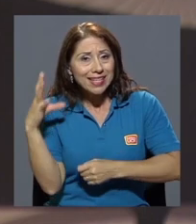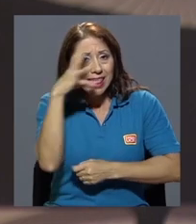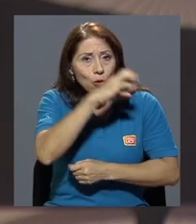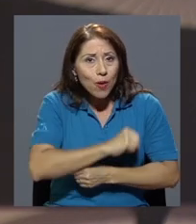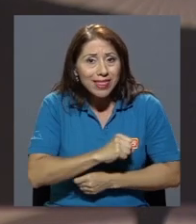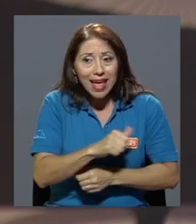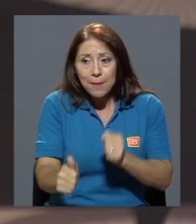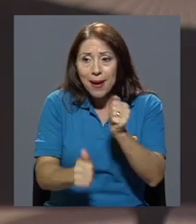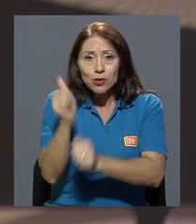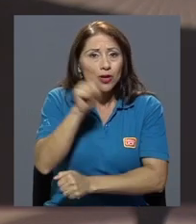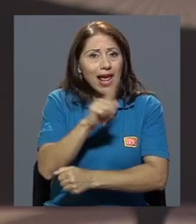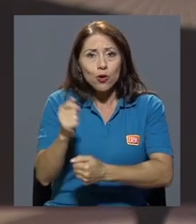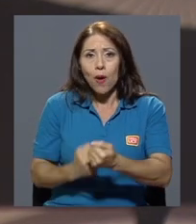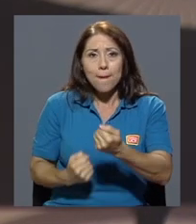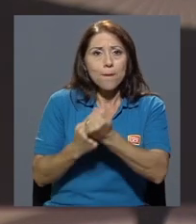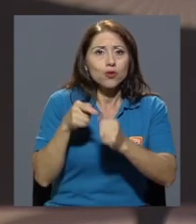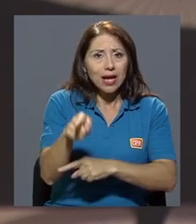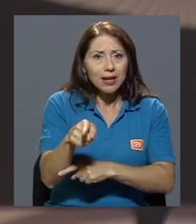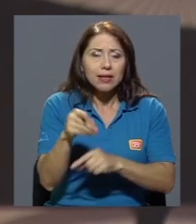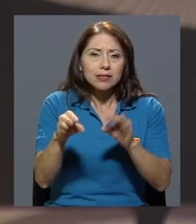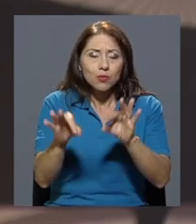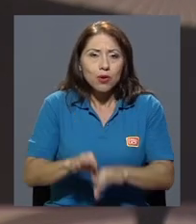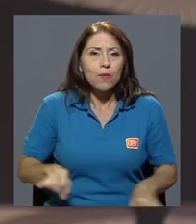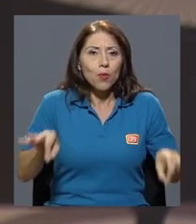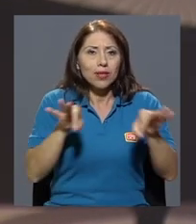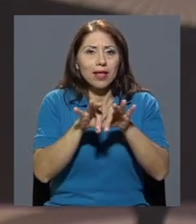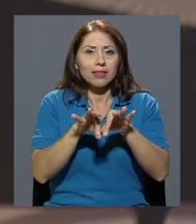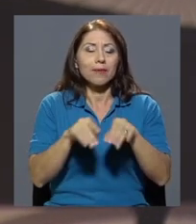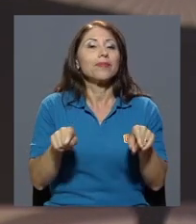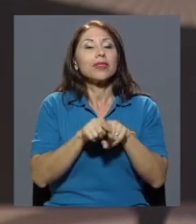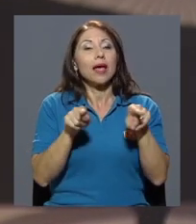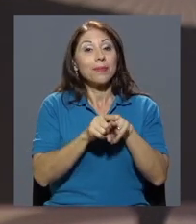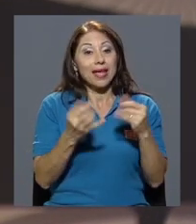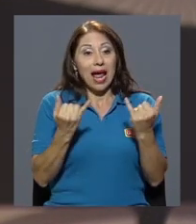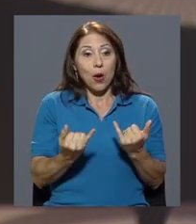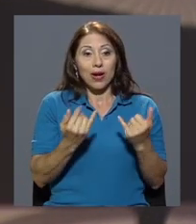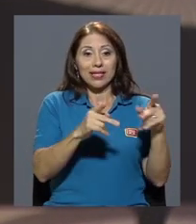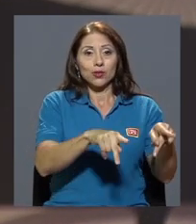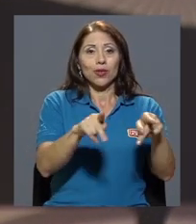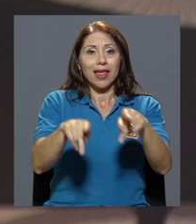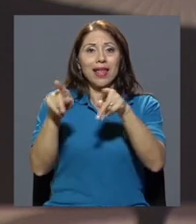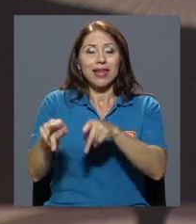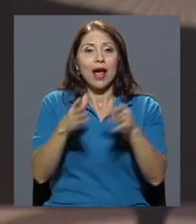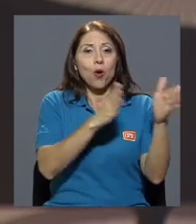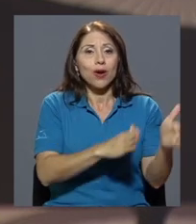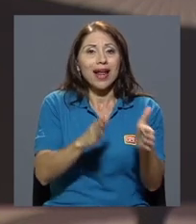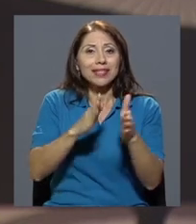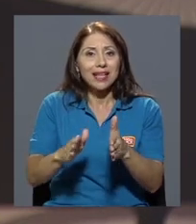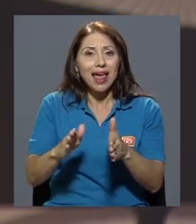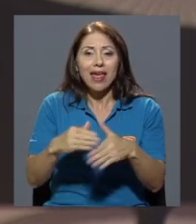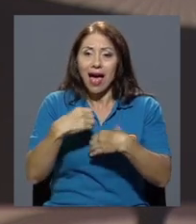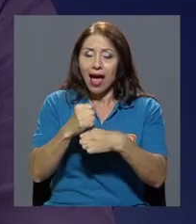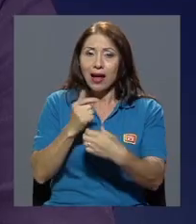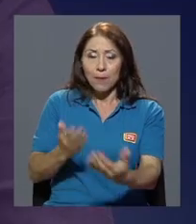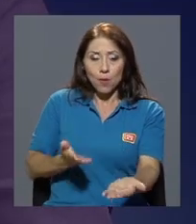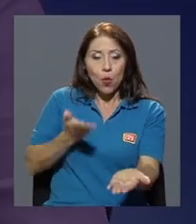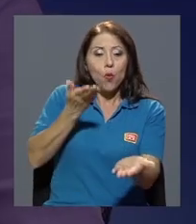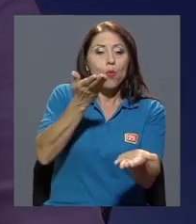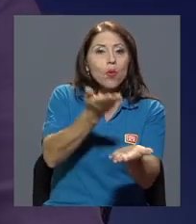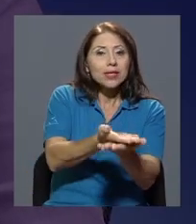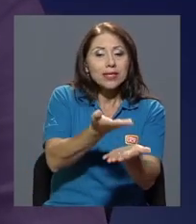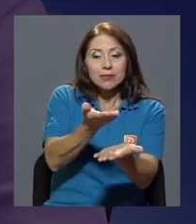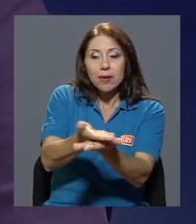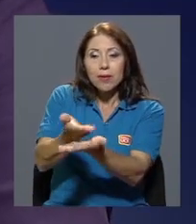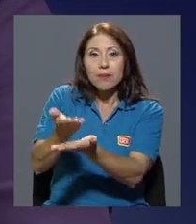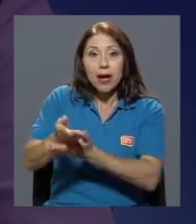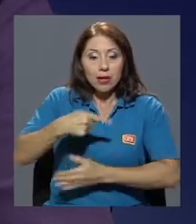apoyo de la mayoría ese es un elemento clave el hecho de que esta ciudadanía organizada también presente propuestas sobre la mesa y diga no